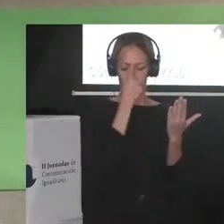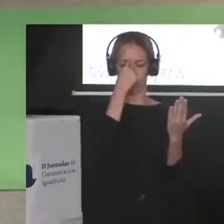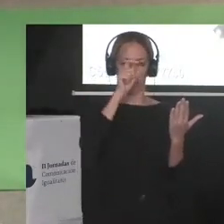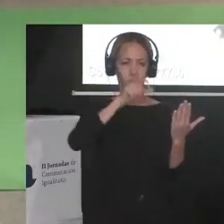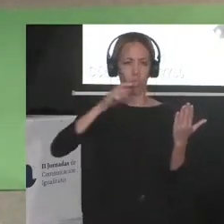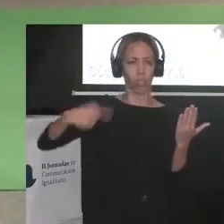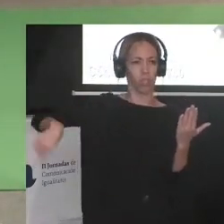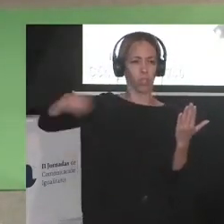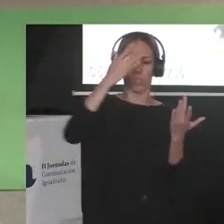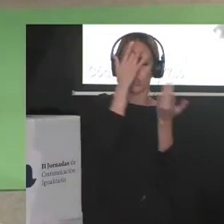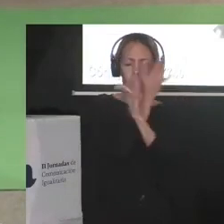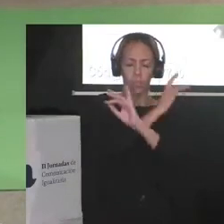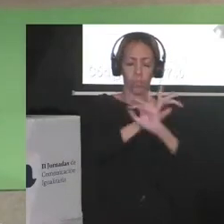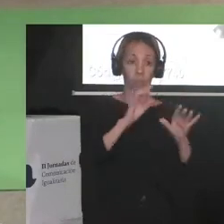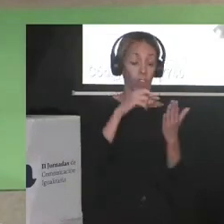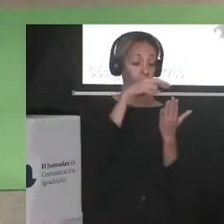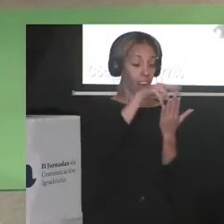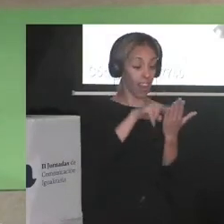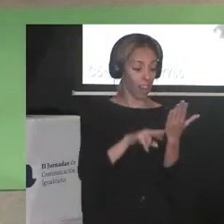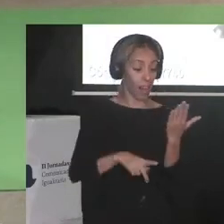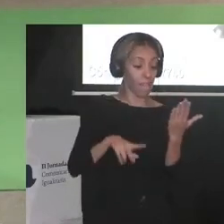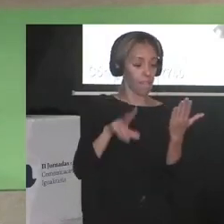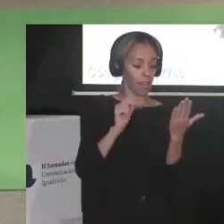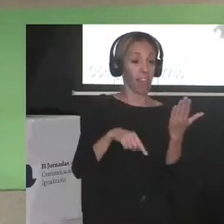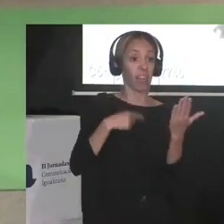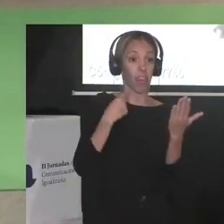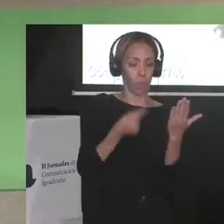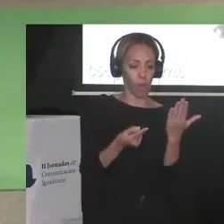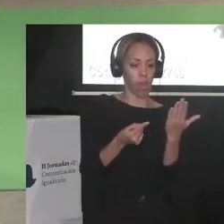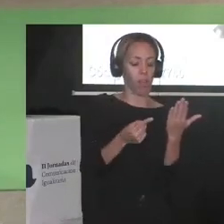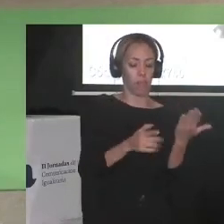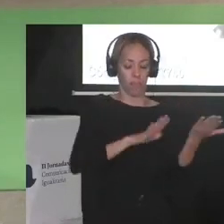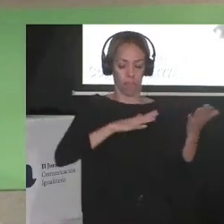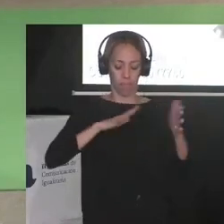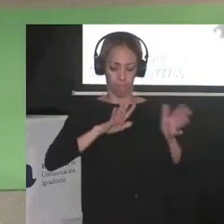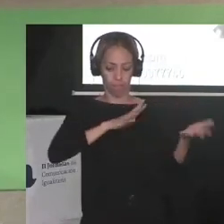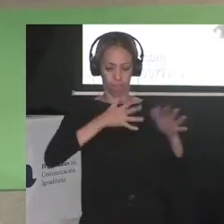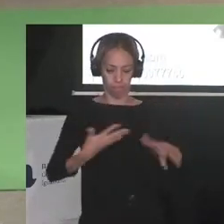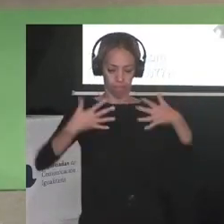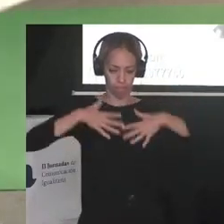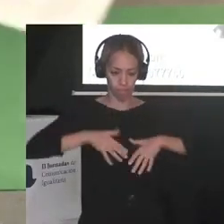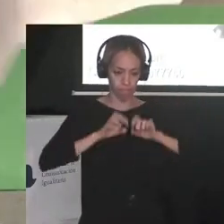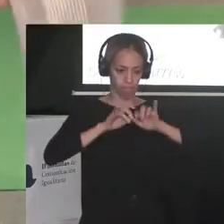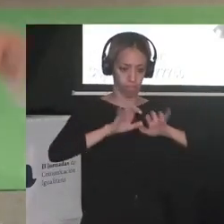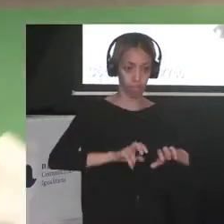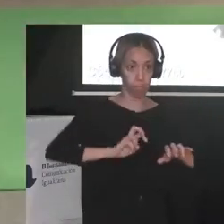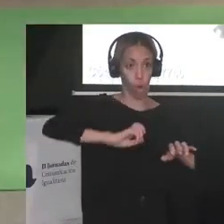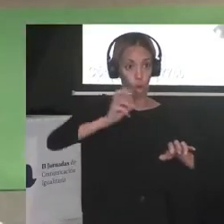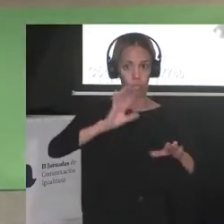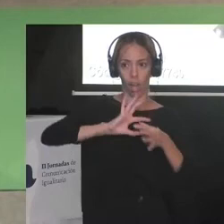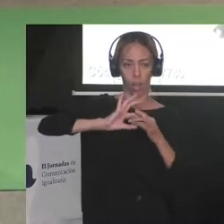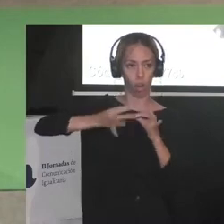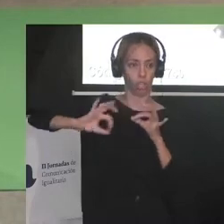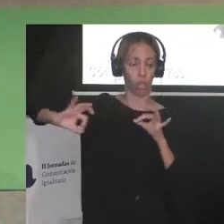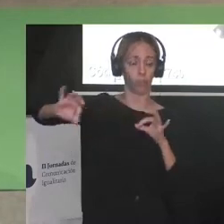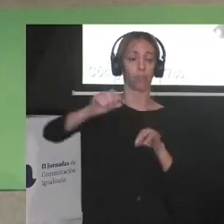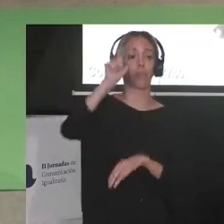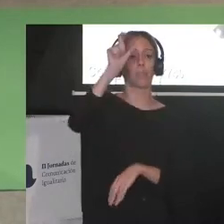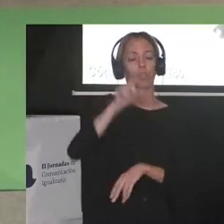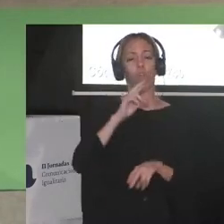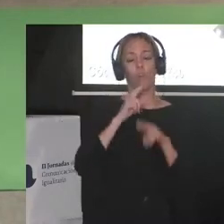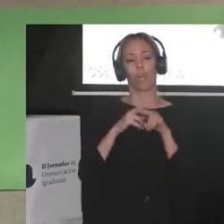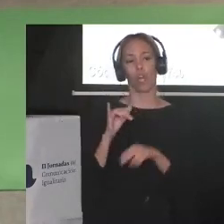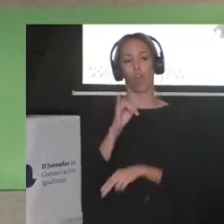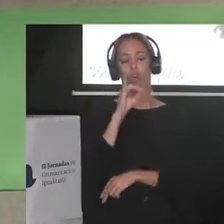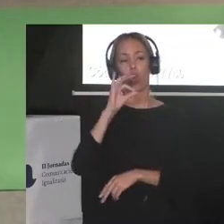y que después de leerlas a su vez escribieron y llegaron a tantas otras. José Carlos escribió un